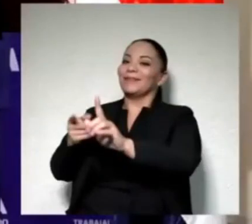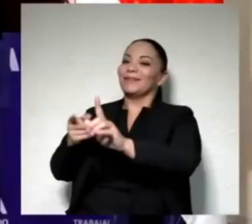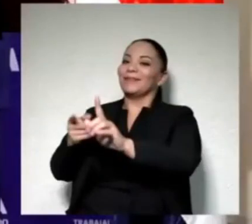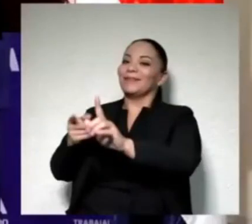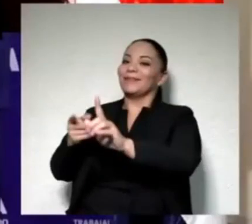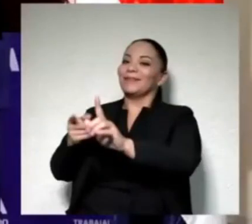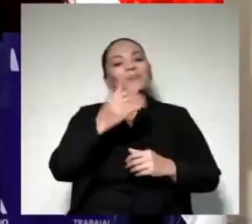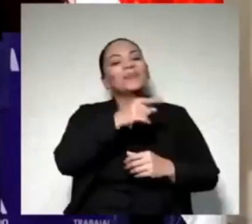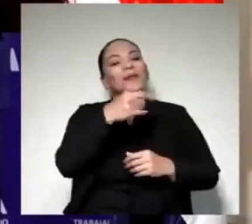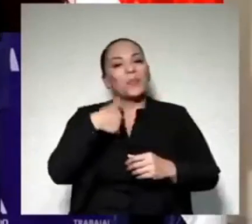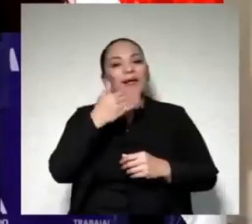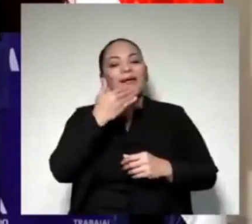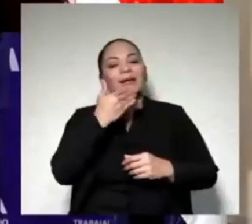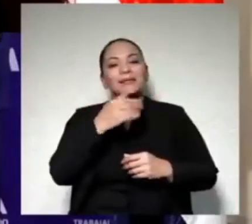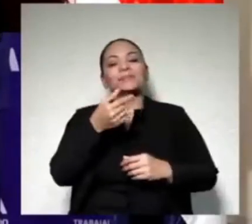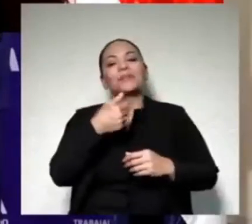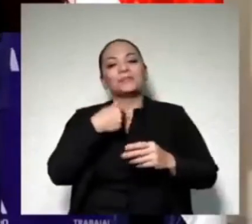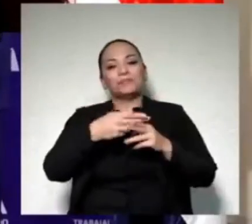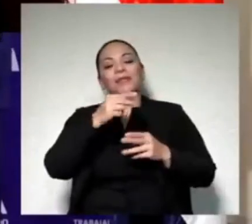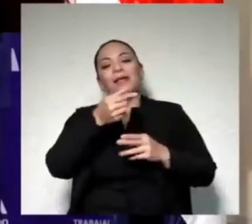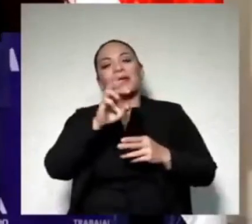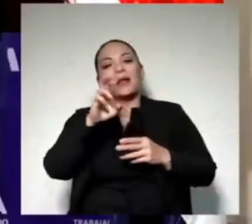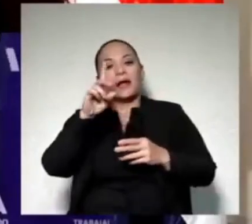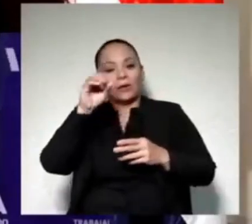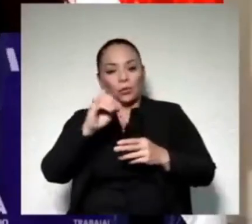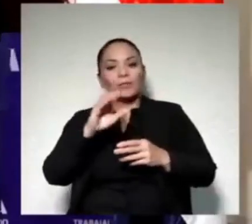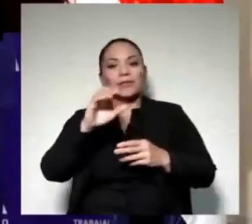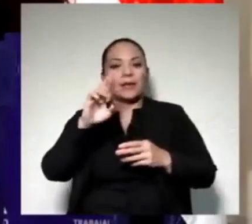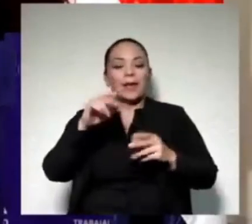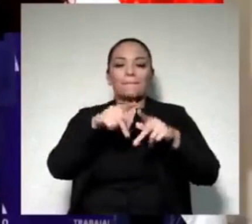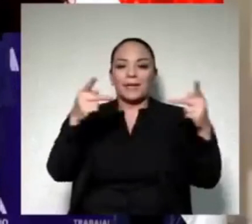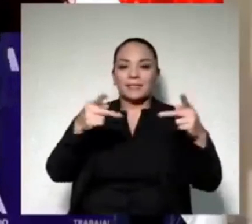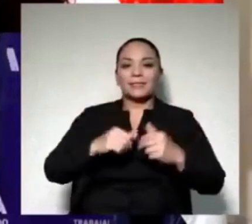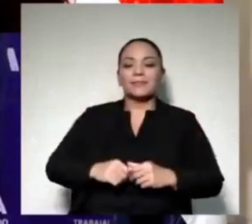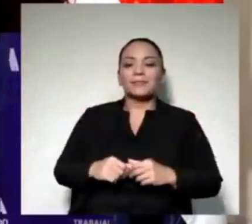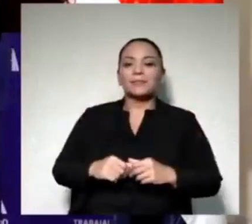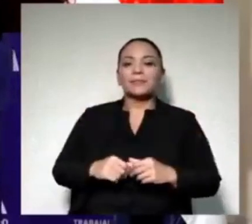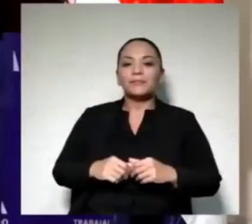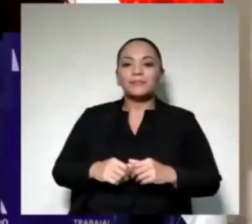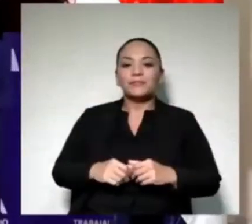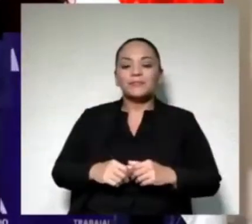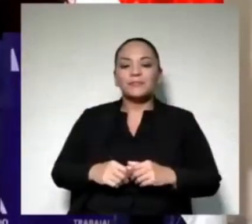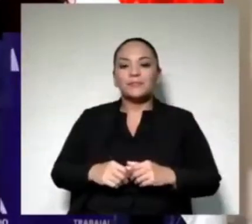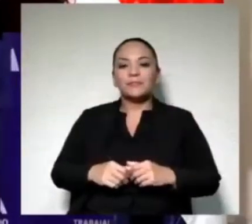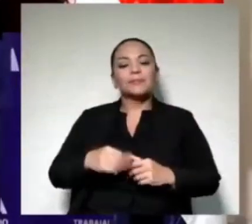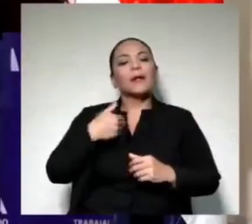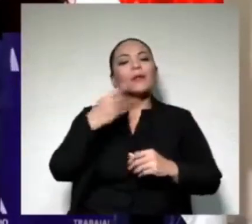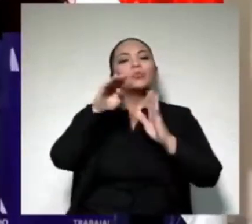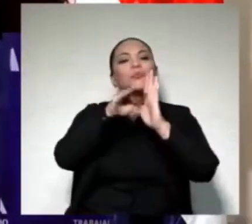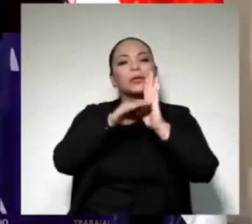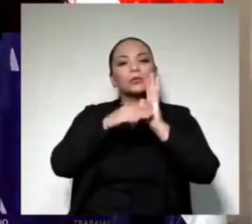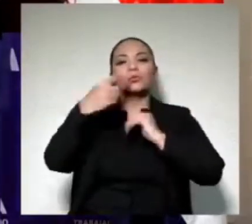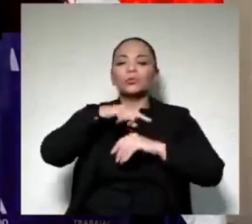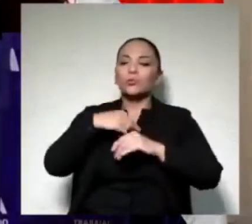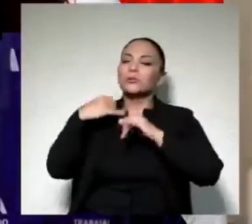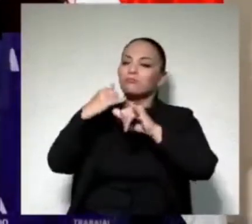Gracias señor presidente. Gerardo Ledesma de CRPrensa.com. Hay un dato que nosotros venimos